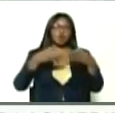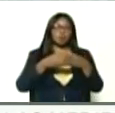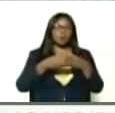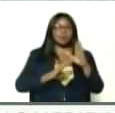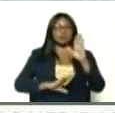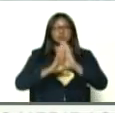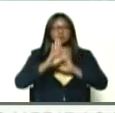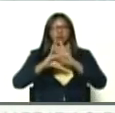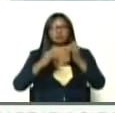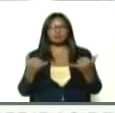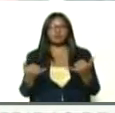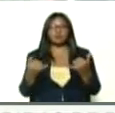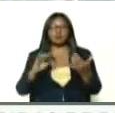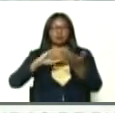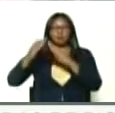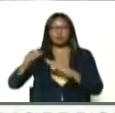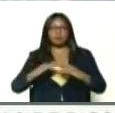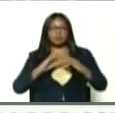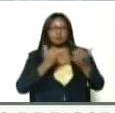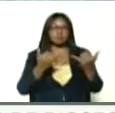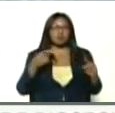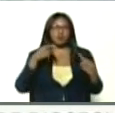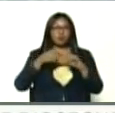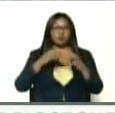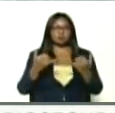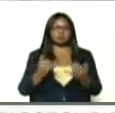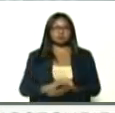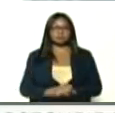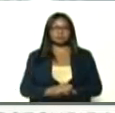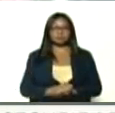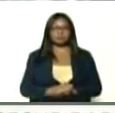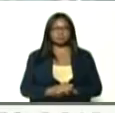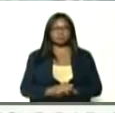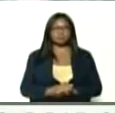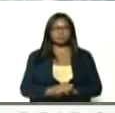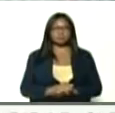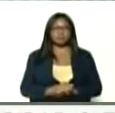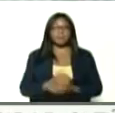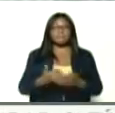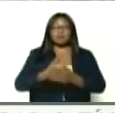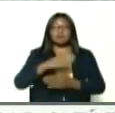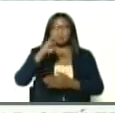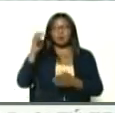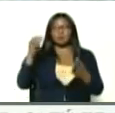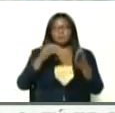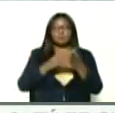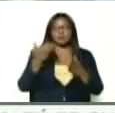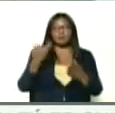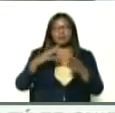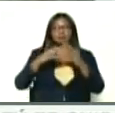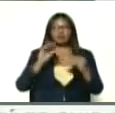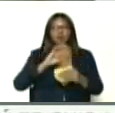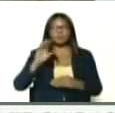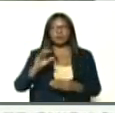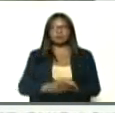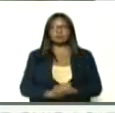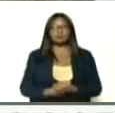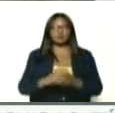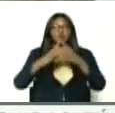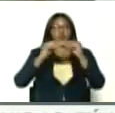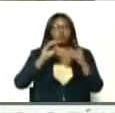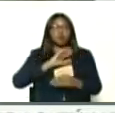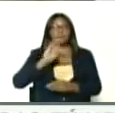Desarrollo, de las comunas, que vamos a ir a las 4.000 comunas, más de 4.000 que existen en todo el a todo el país, vamos a cuidarnos,